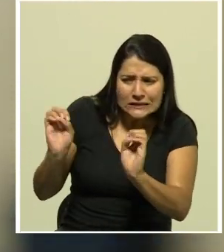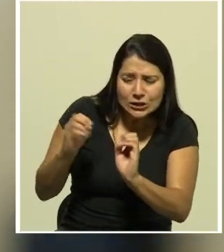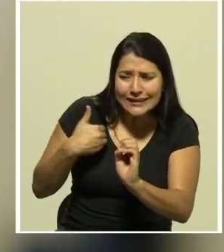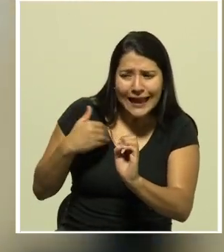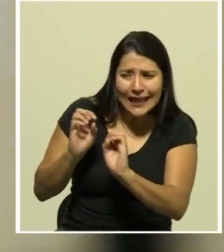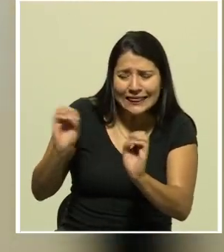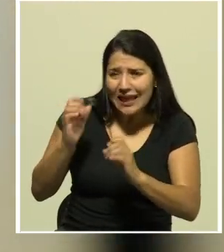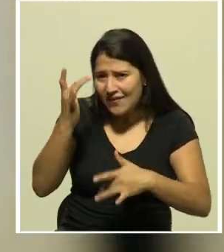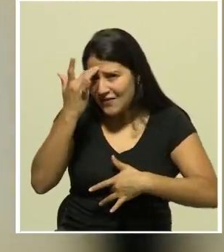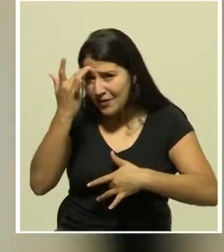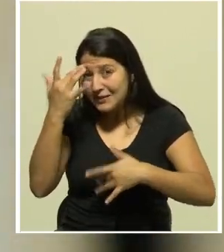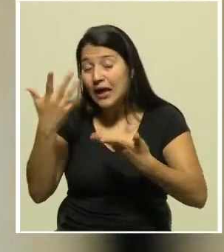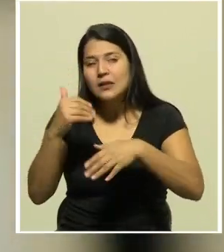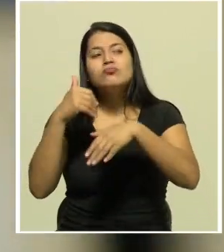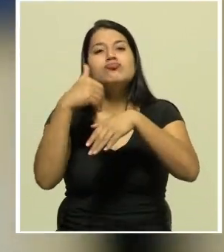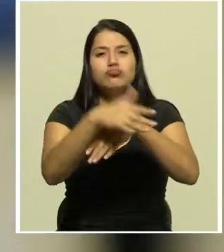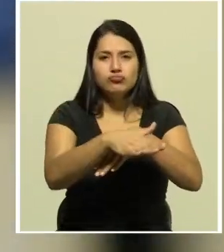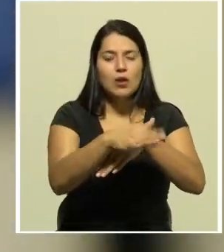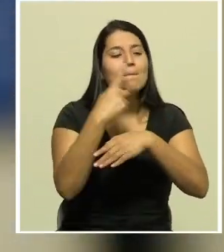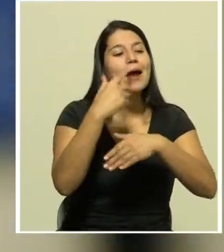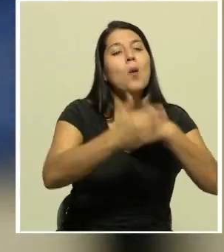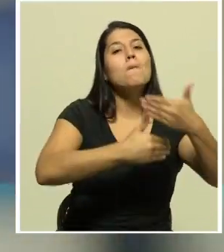purificación de inmunoglobulinas.